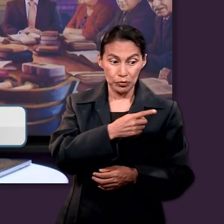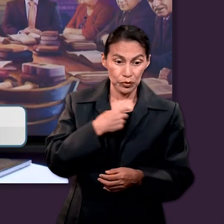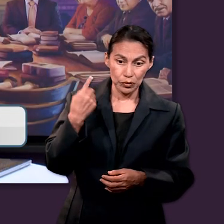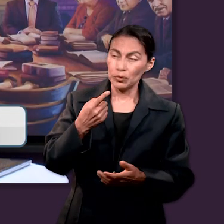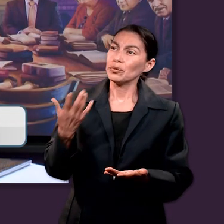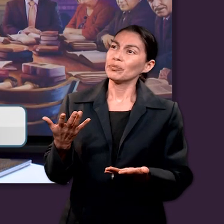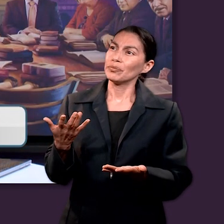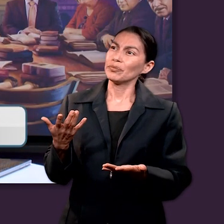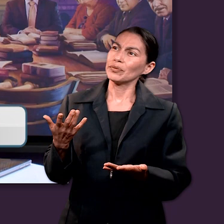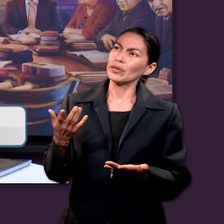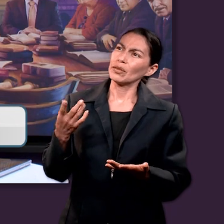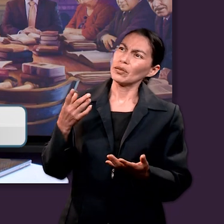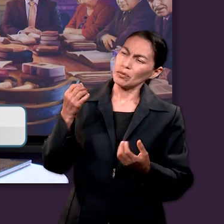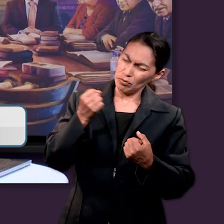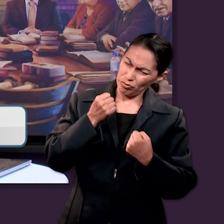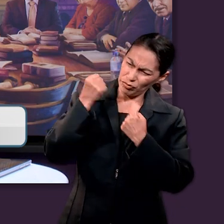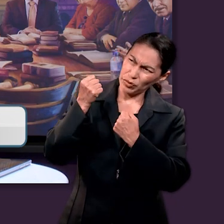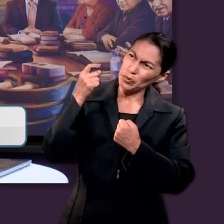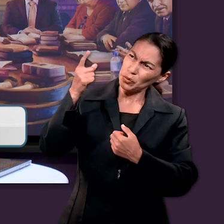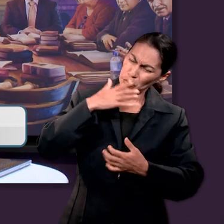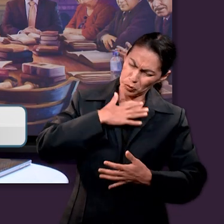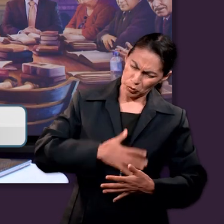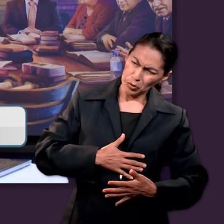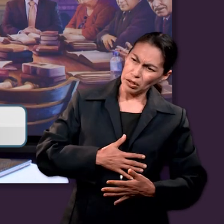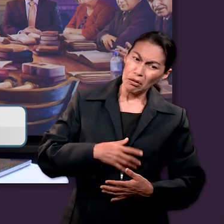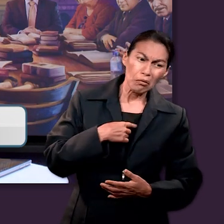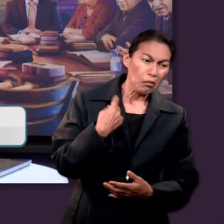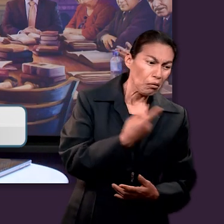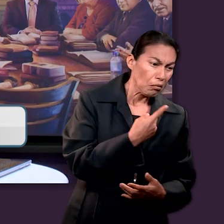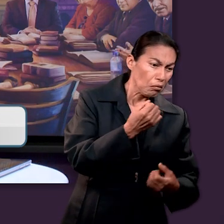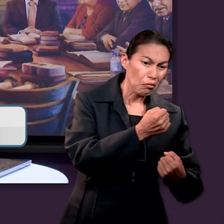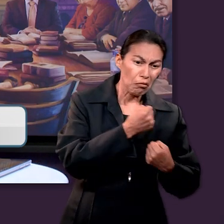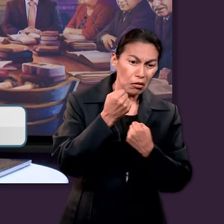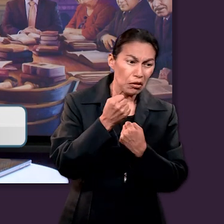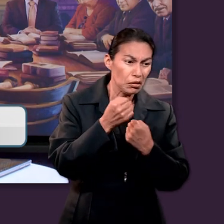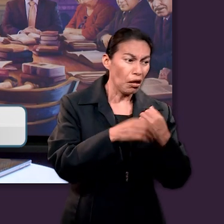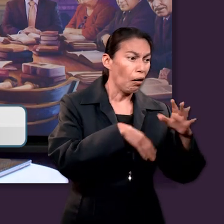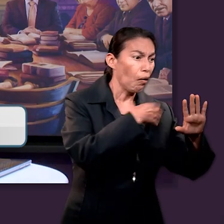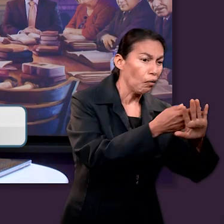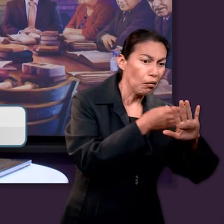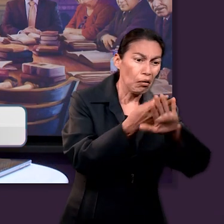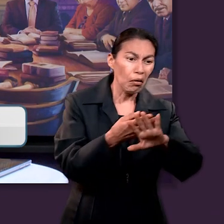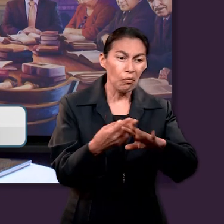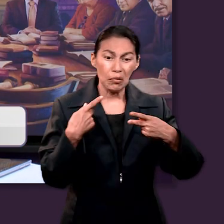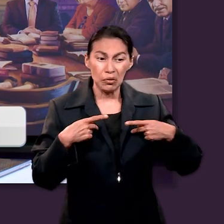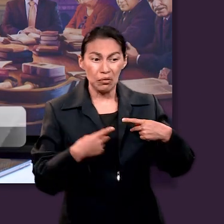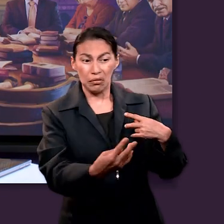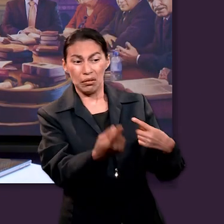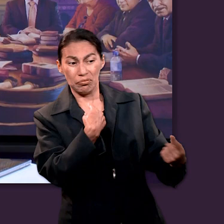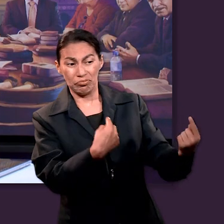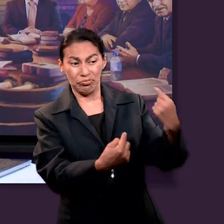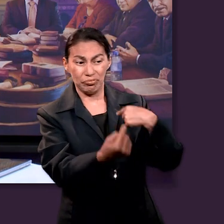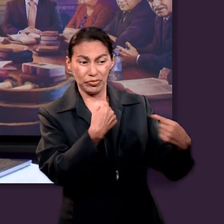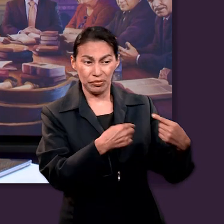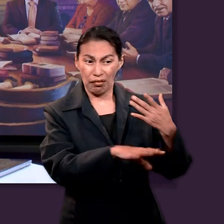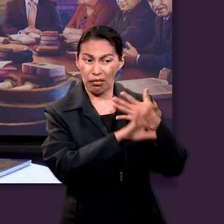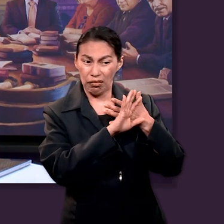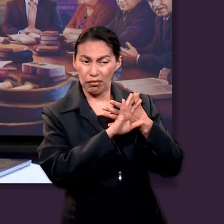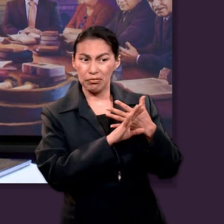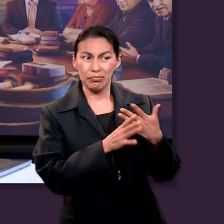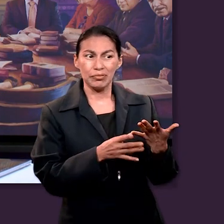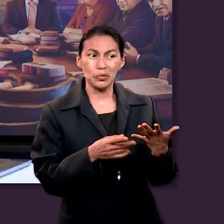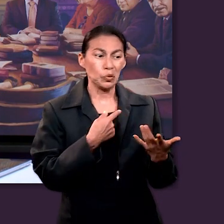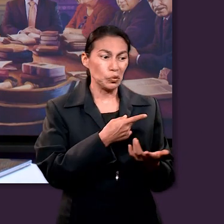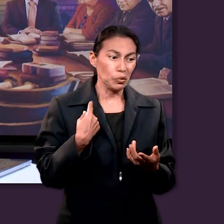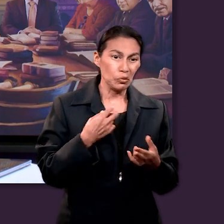pues nosotros no tenemos fuerza con que enfrentar a la multitud tan grande que viene contra nosotros. Reconocer